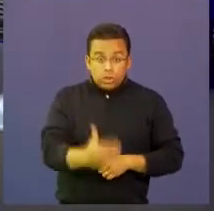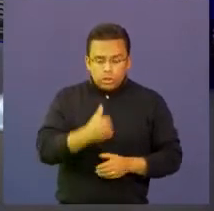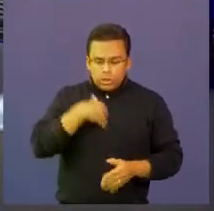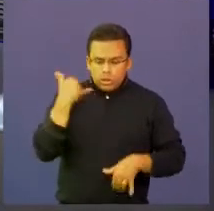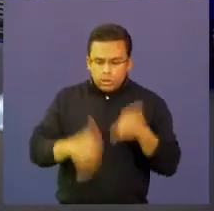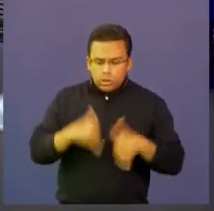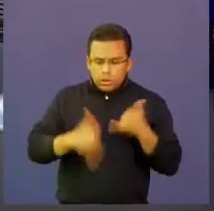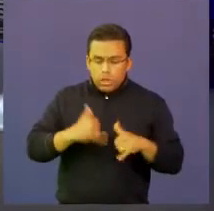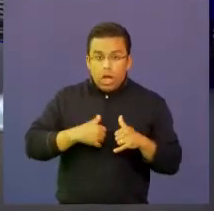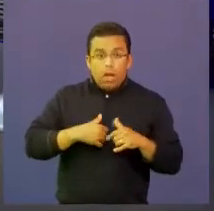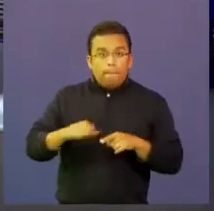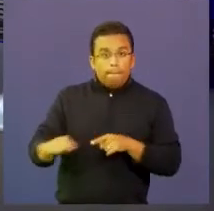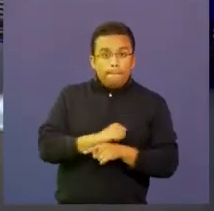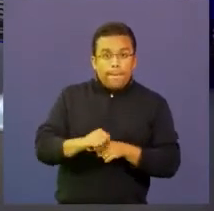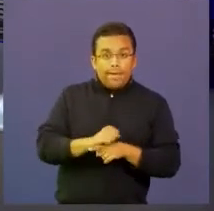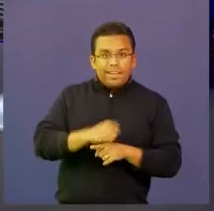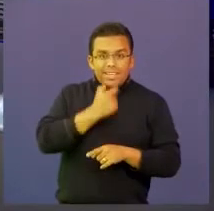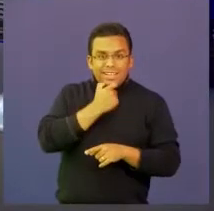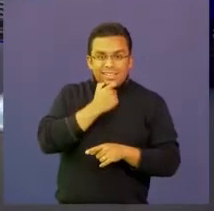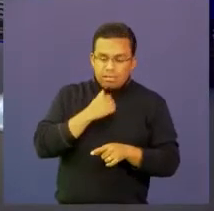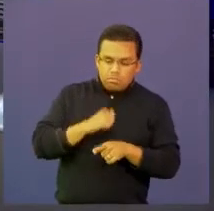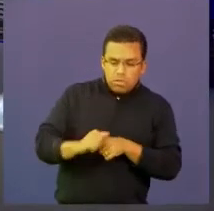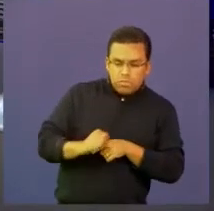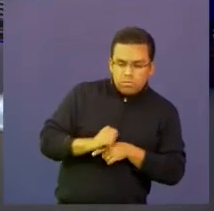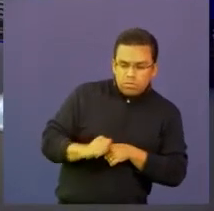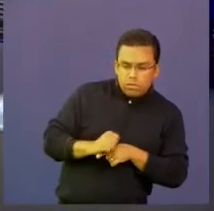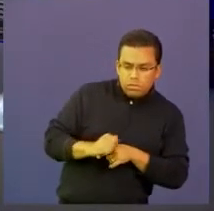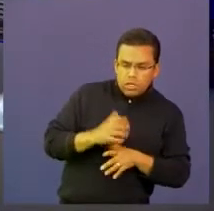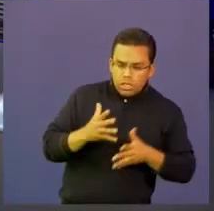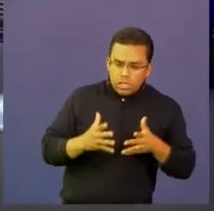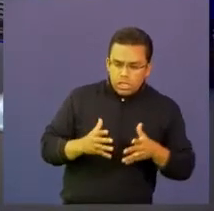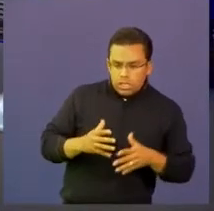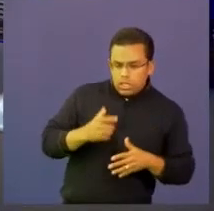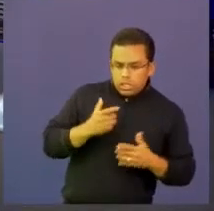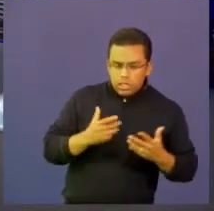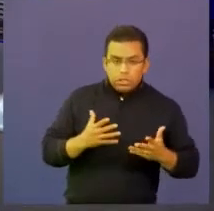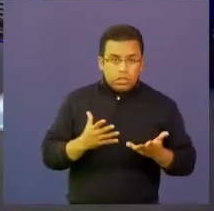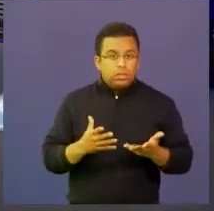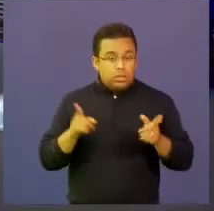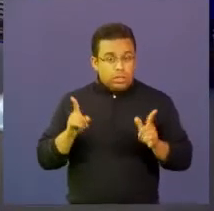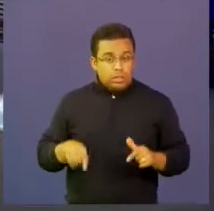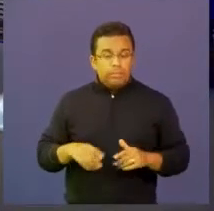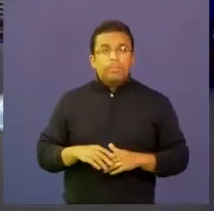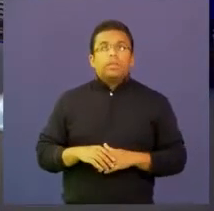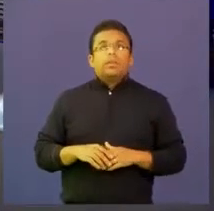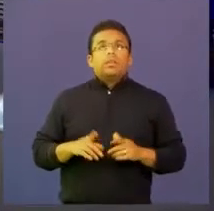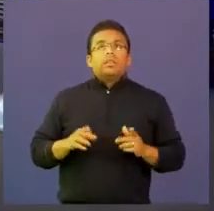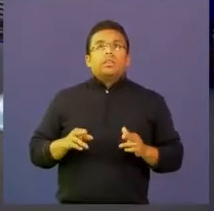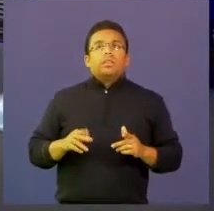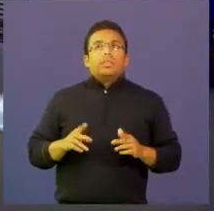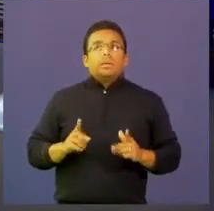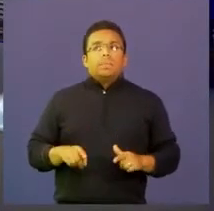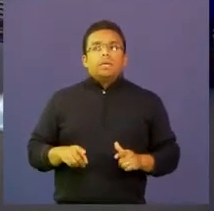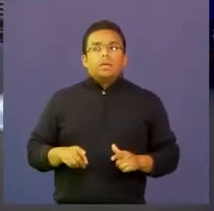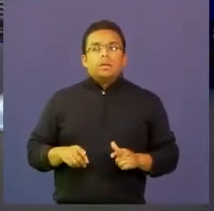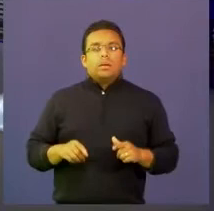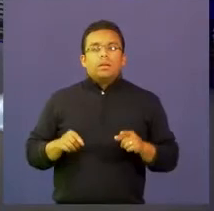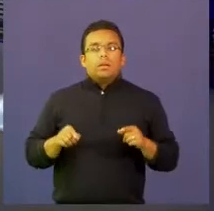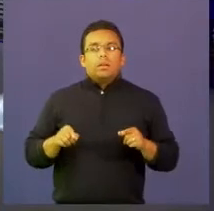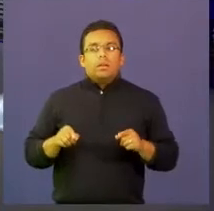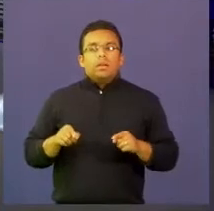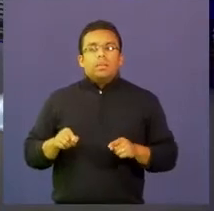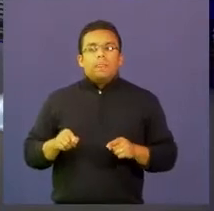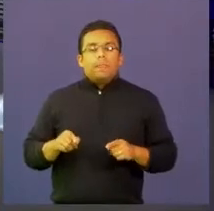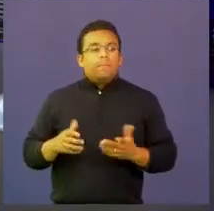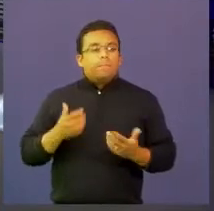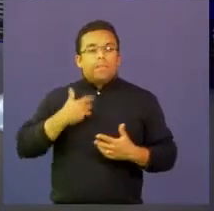También puede practicar a través de